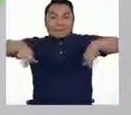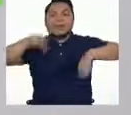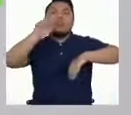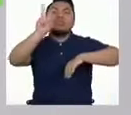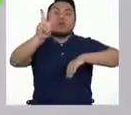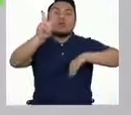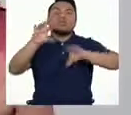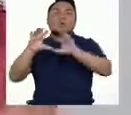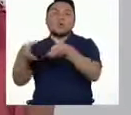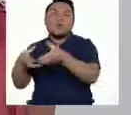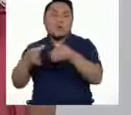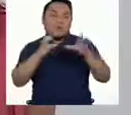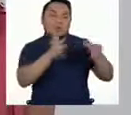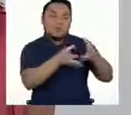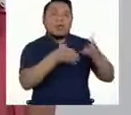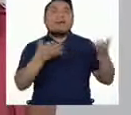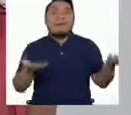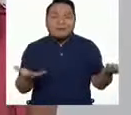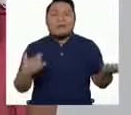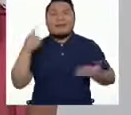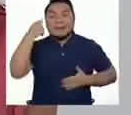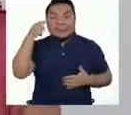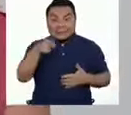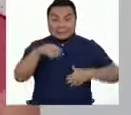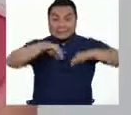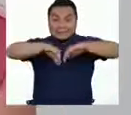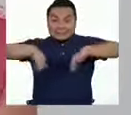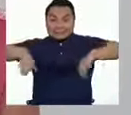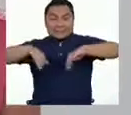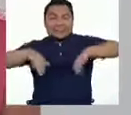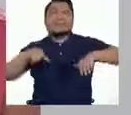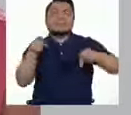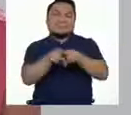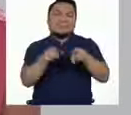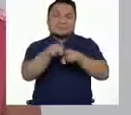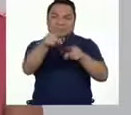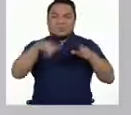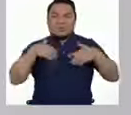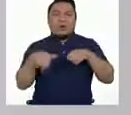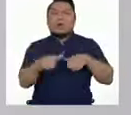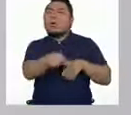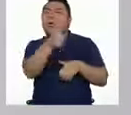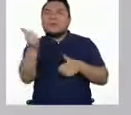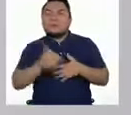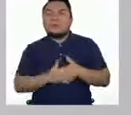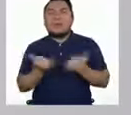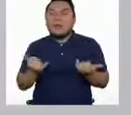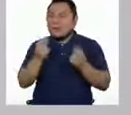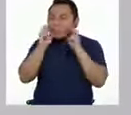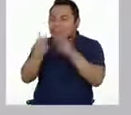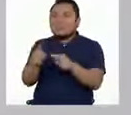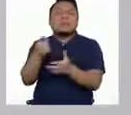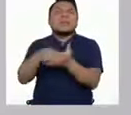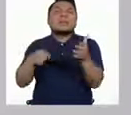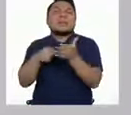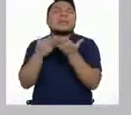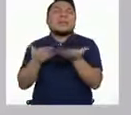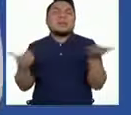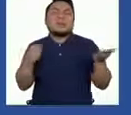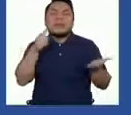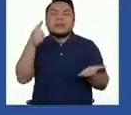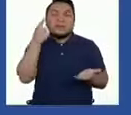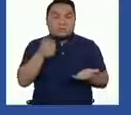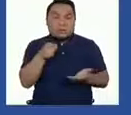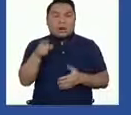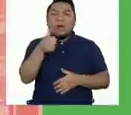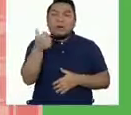dos grandes grupos. Así como hemos hecho esta clasificación, también podemos hacer otras. Vamos a ver qué objetos tiene Pedro y